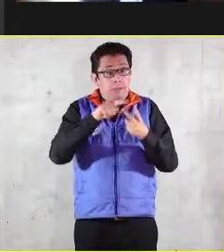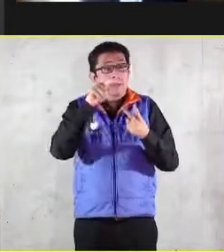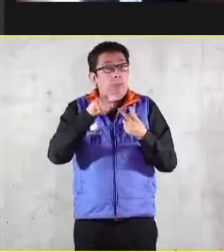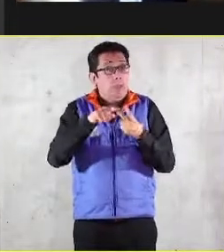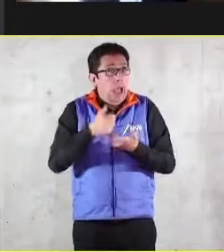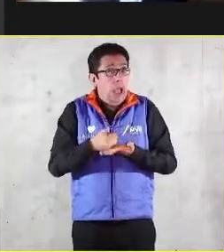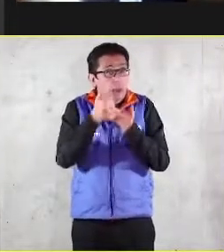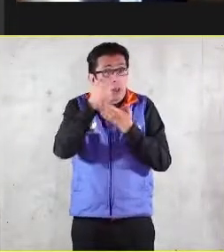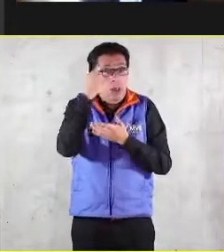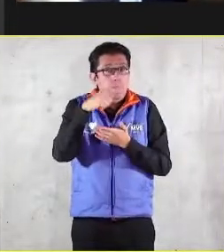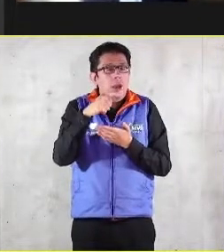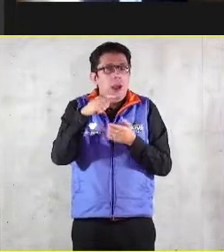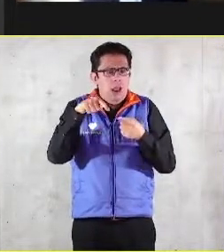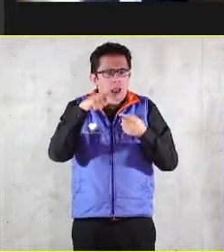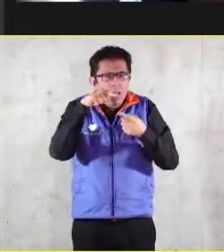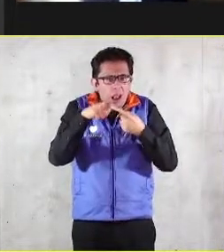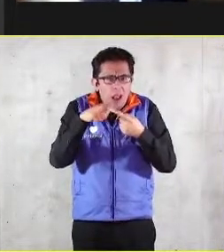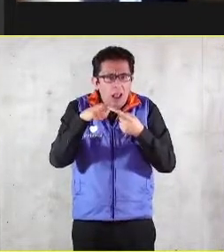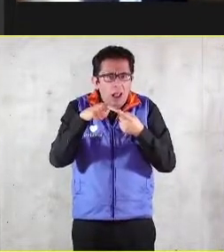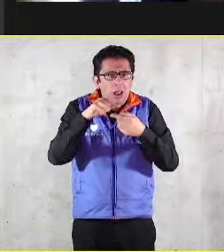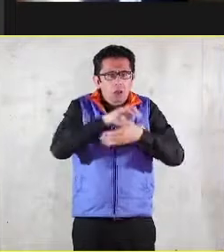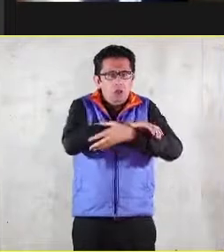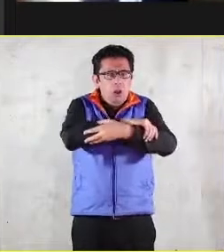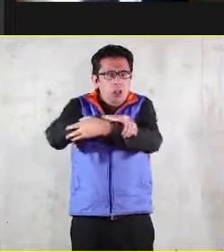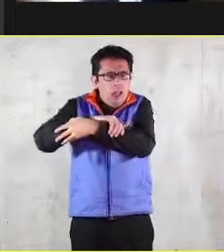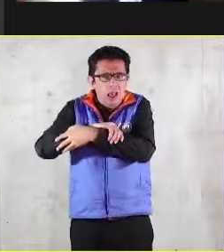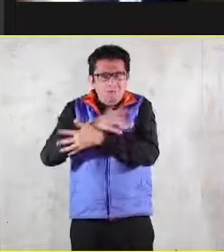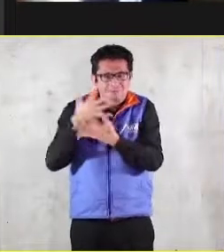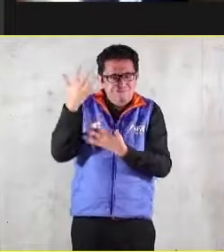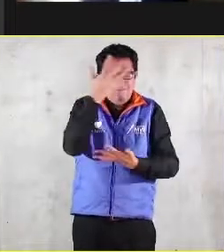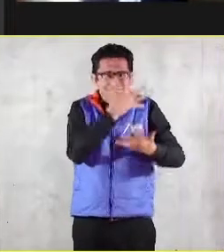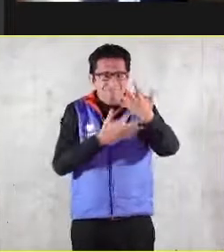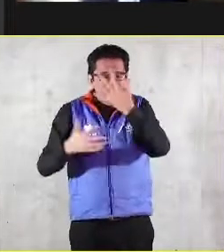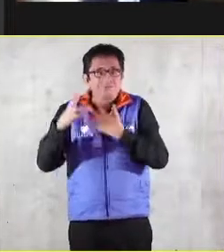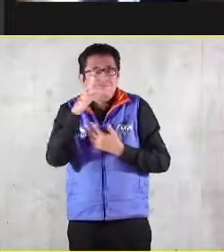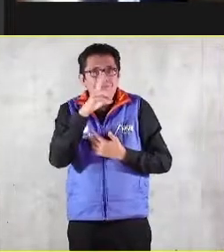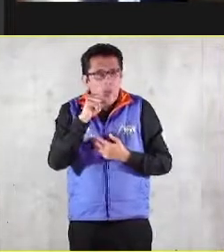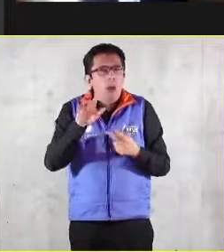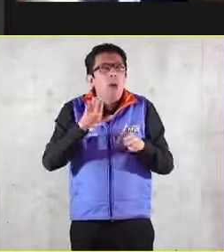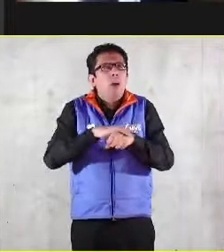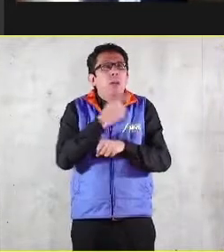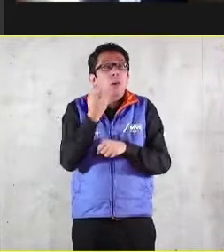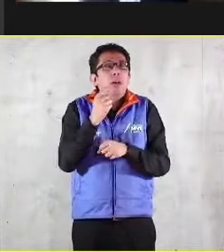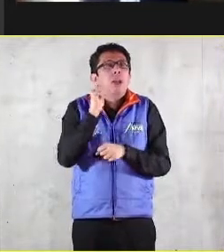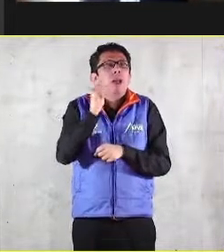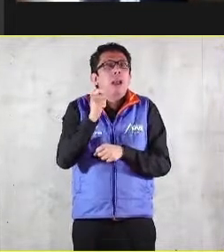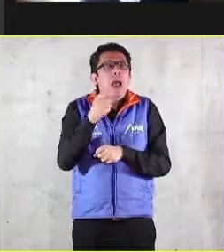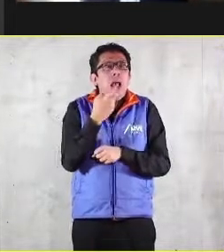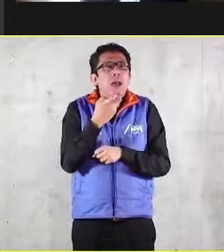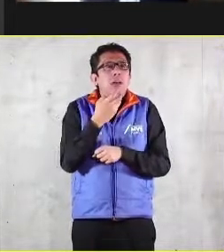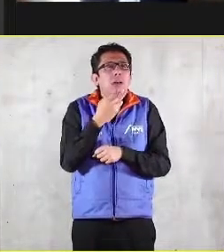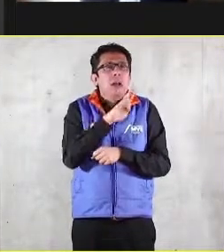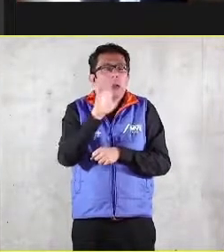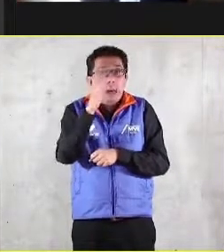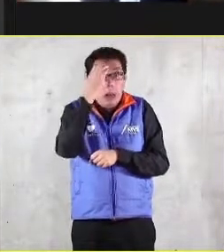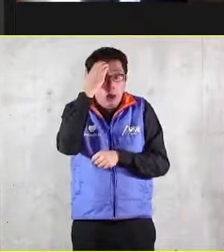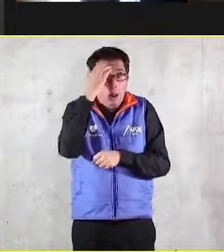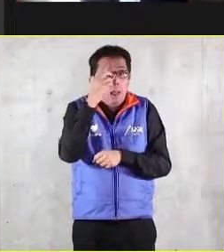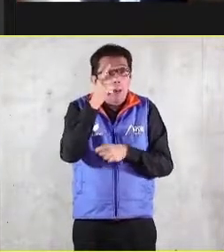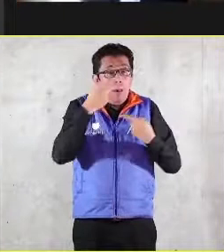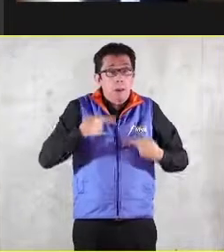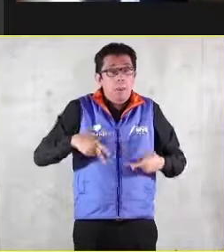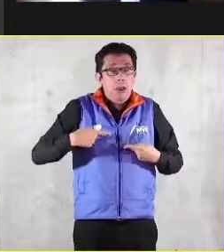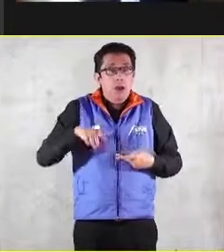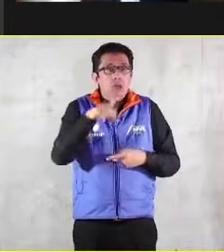tergiversar la solidaridad porque implica reconocer y respetar la autonomía de los demás como sujetos de su propio